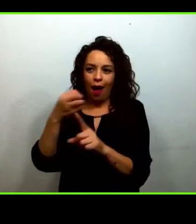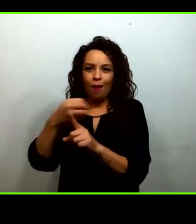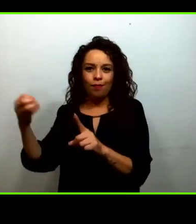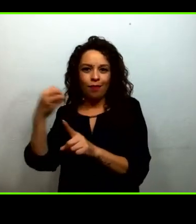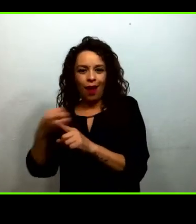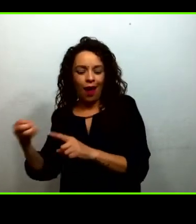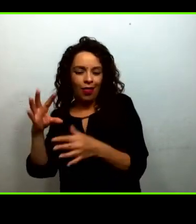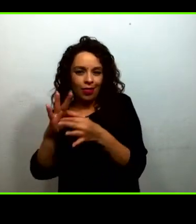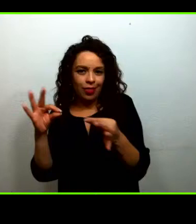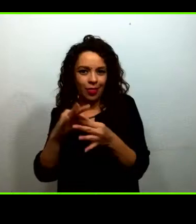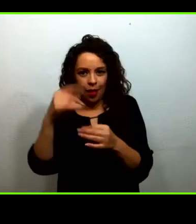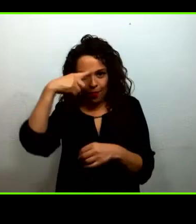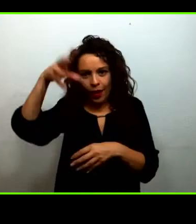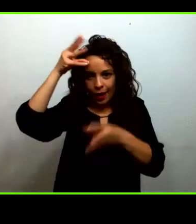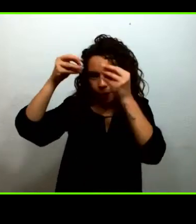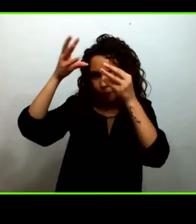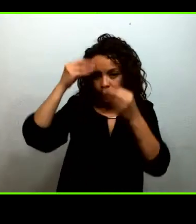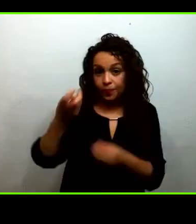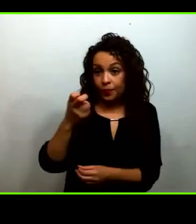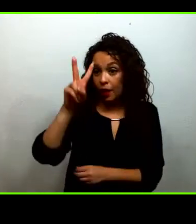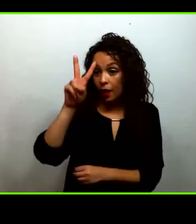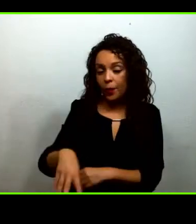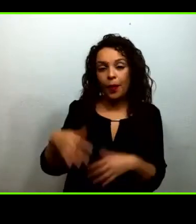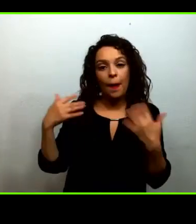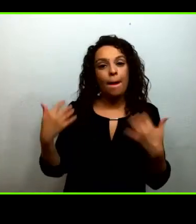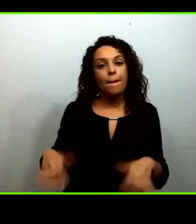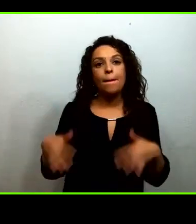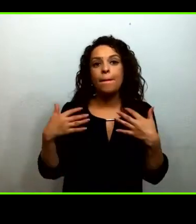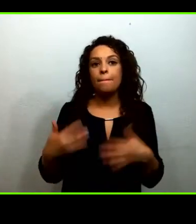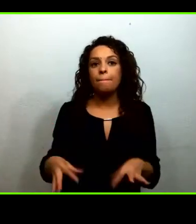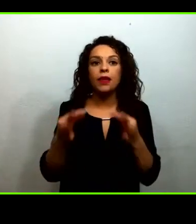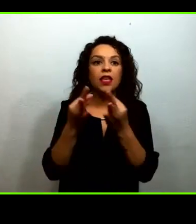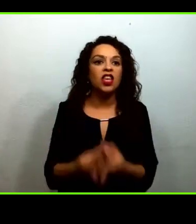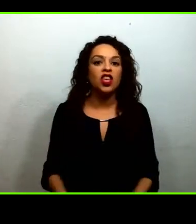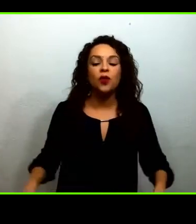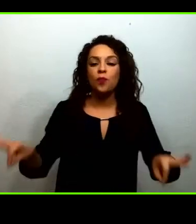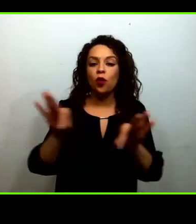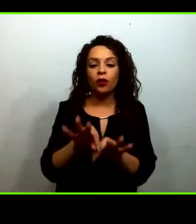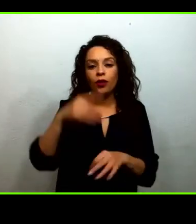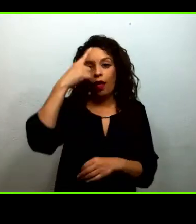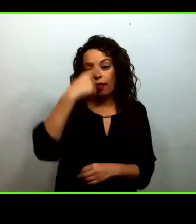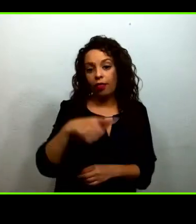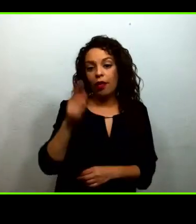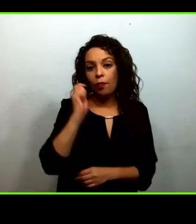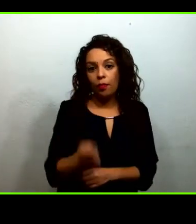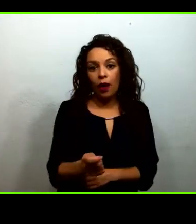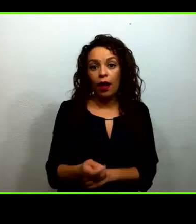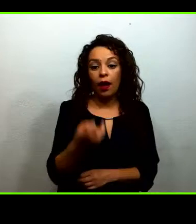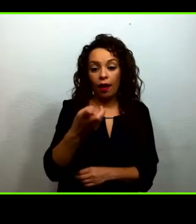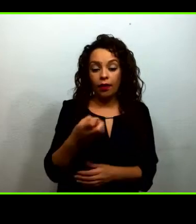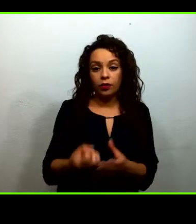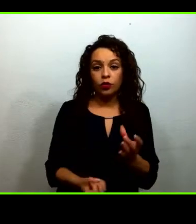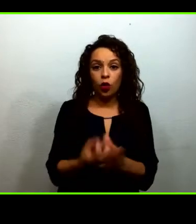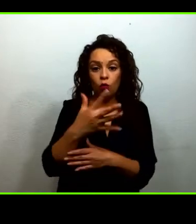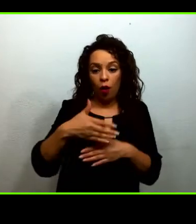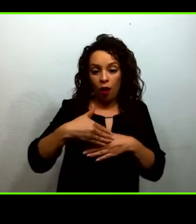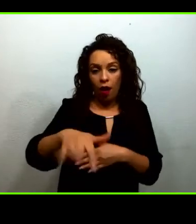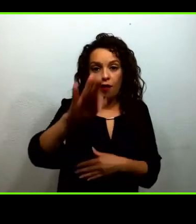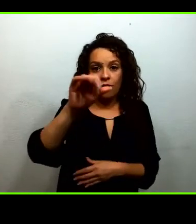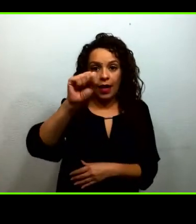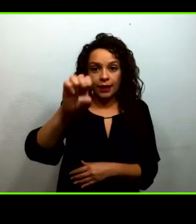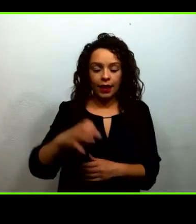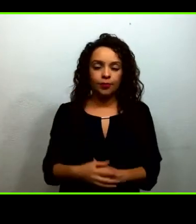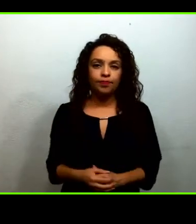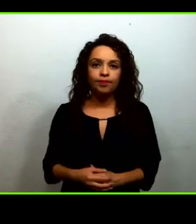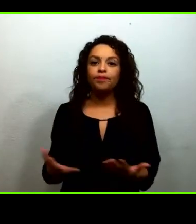valoramos muy importante para esta siguiente fase lo siguiente uno ligar